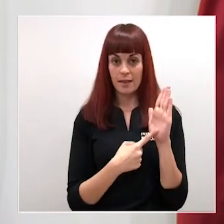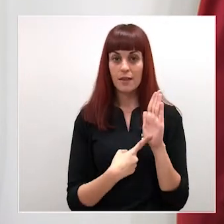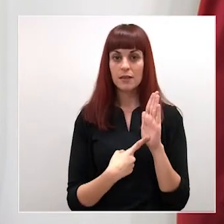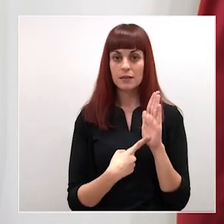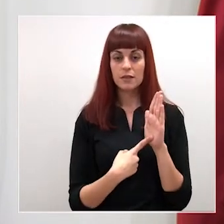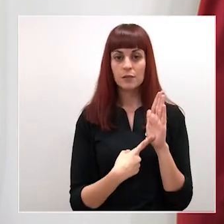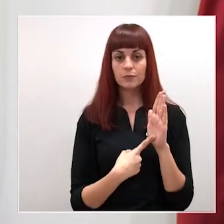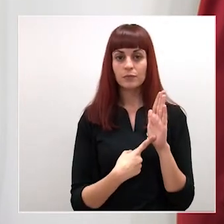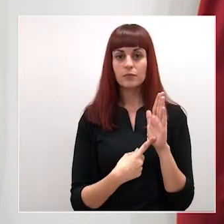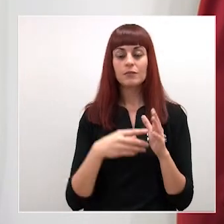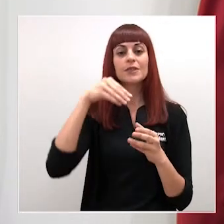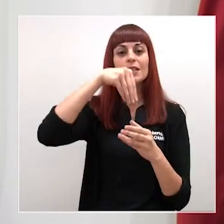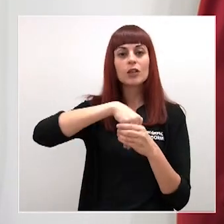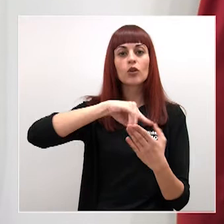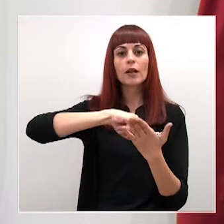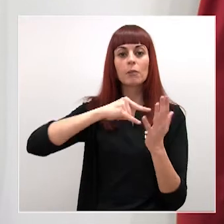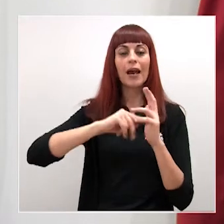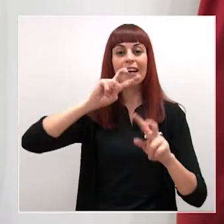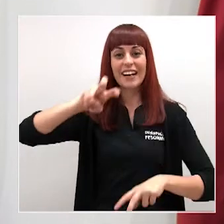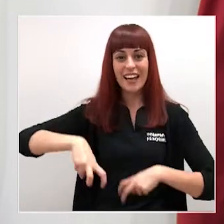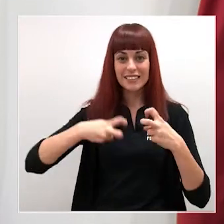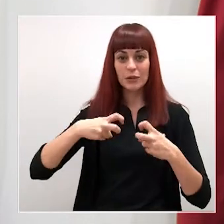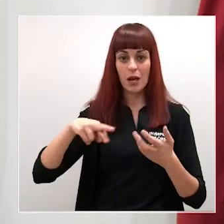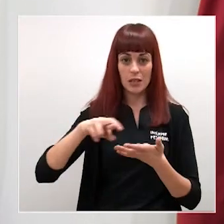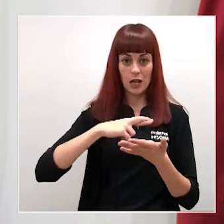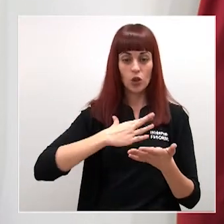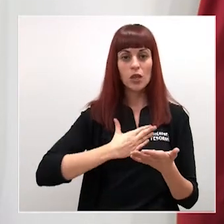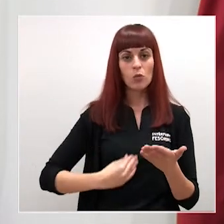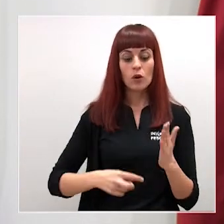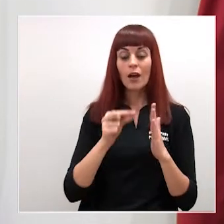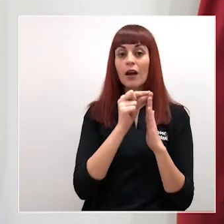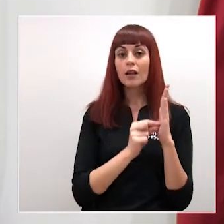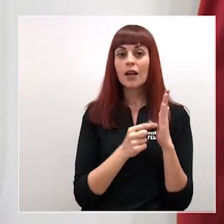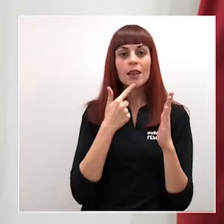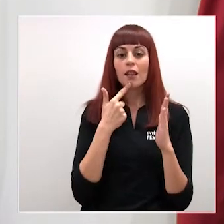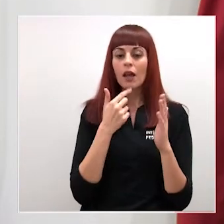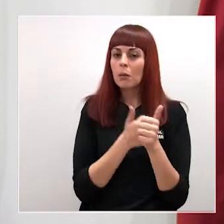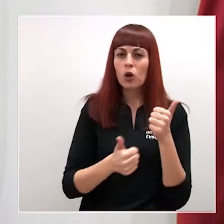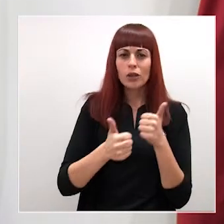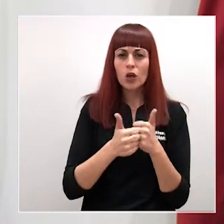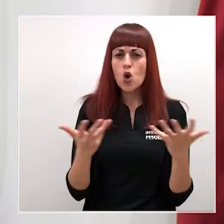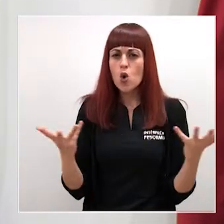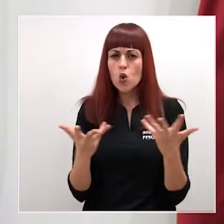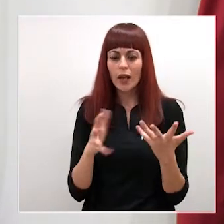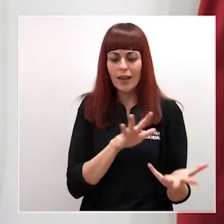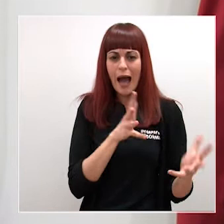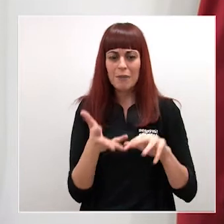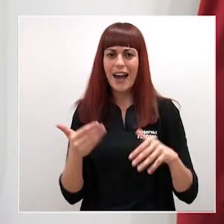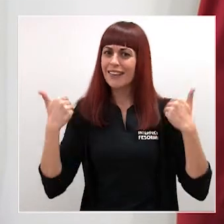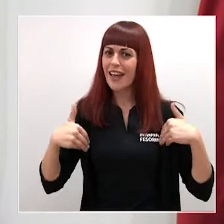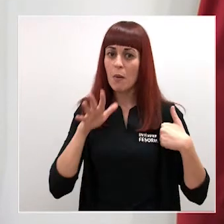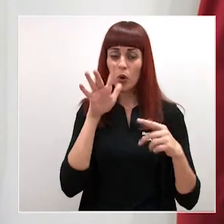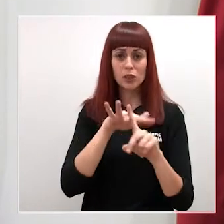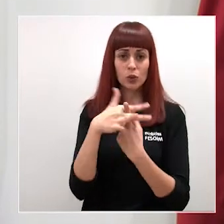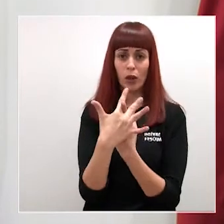integran en el plan reactiva de la región de Murcia, se plantean con carácter de urgencia a la vista de las excepcionales